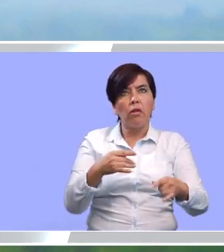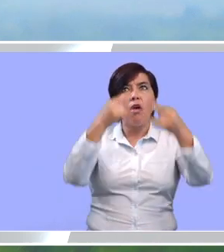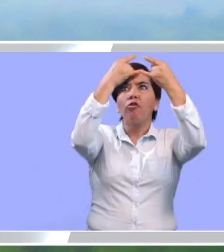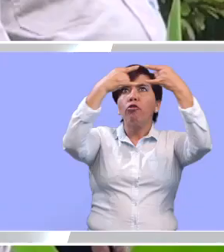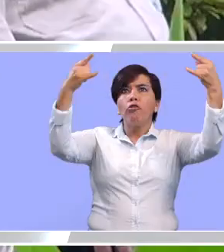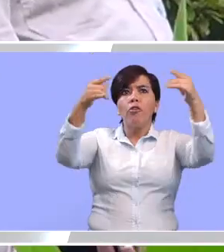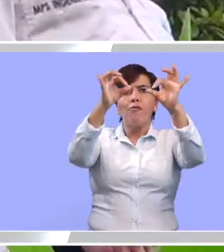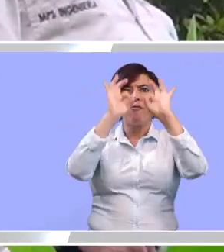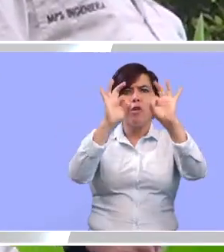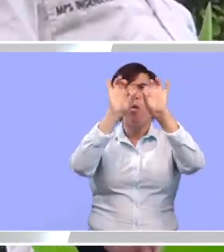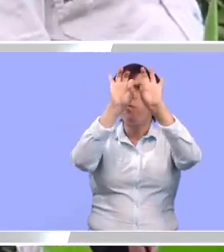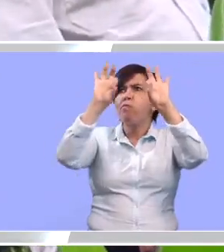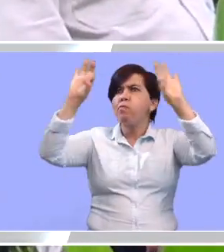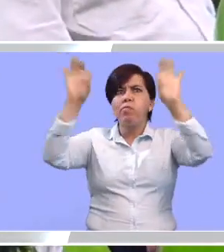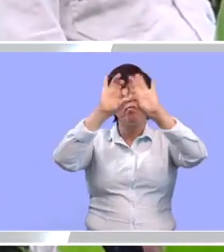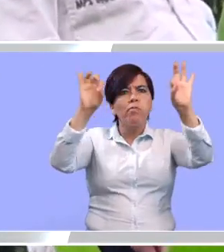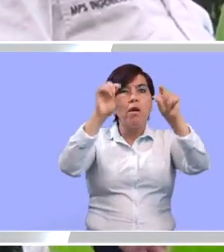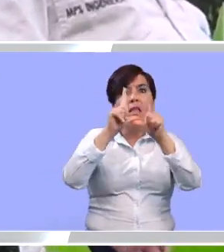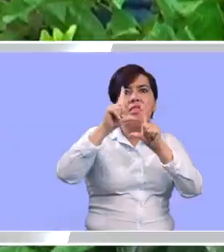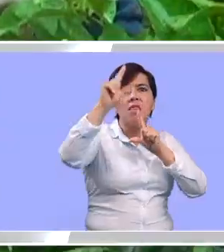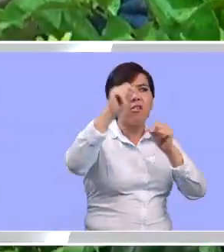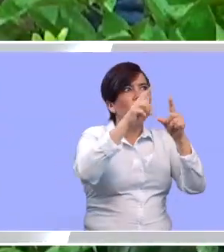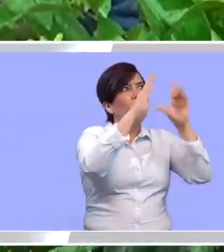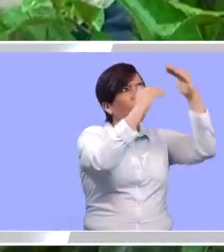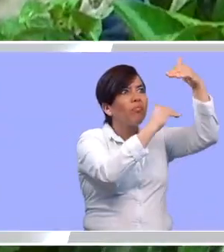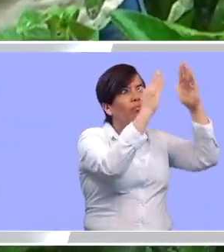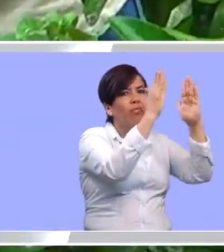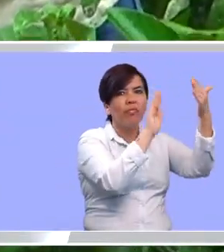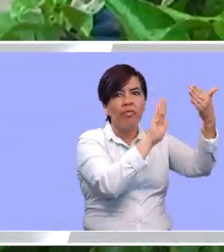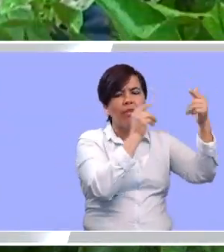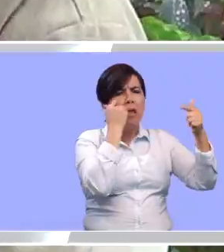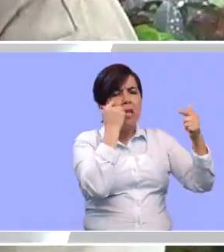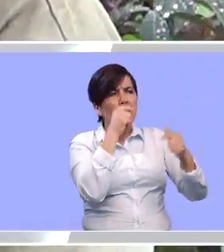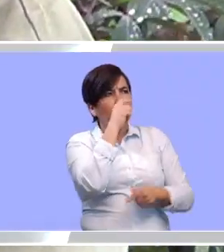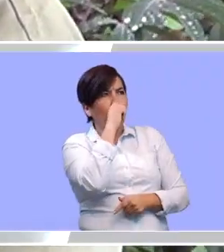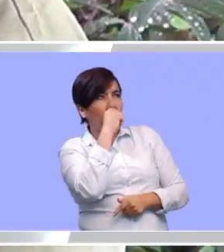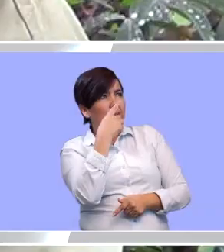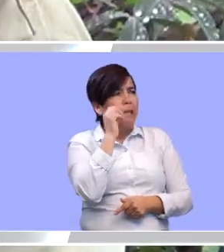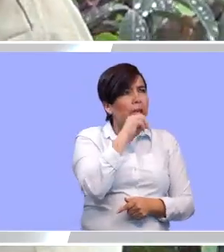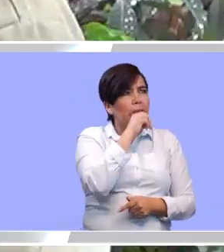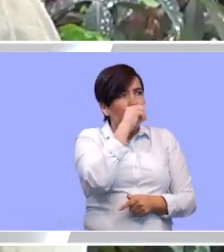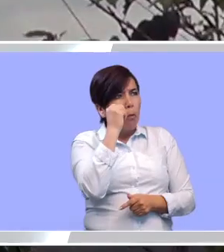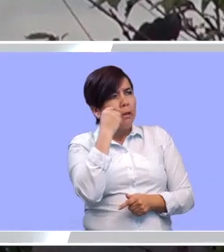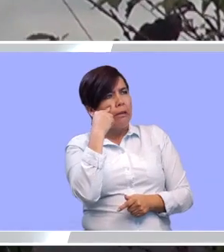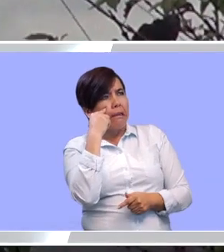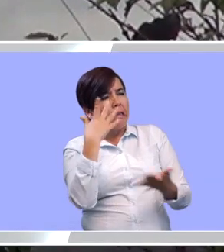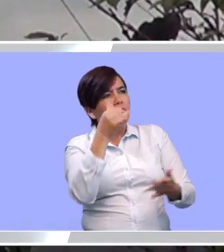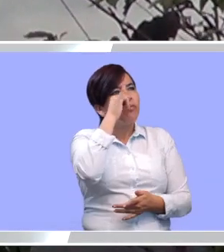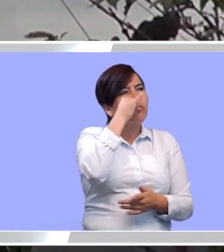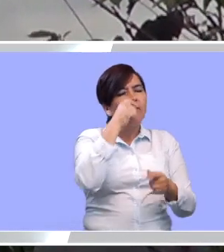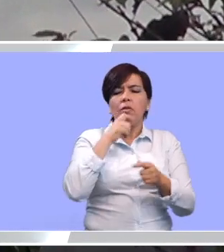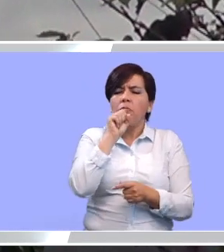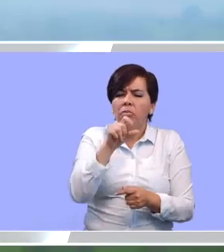traer la alta acá, porque estaba muy lejos del transformador. Entonces, ya vino el señor ingeniero con otra